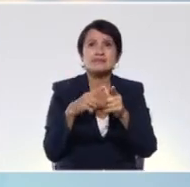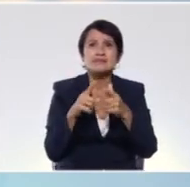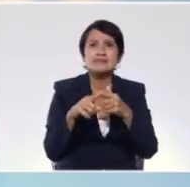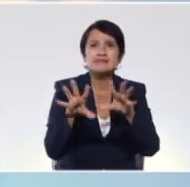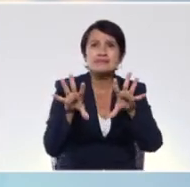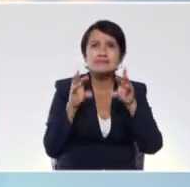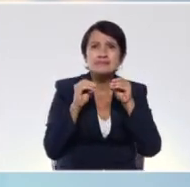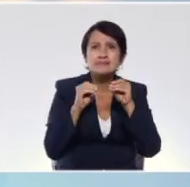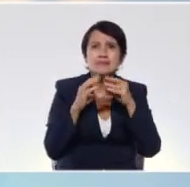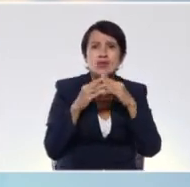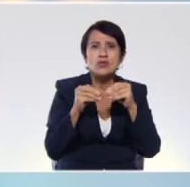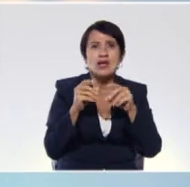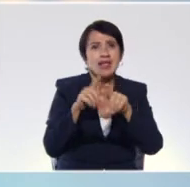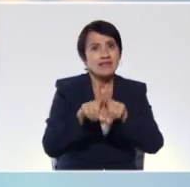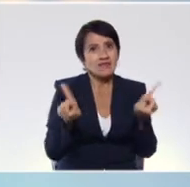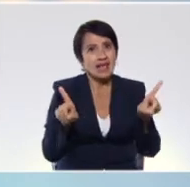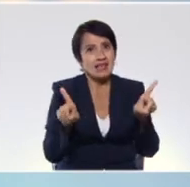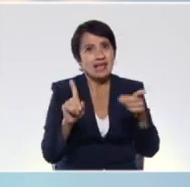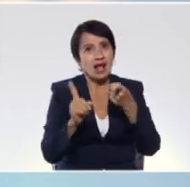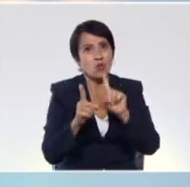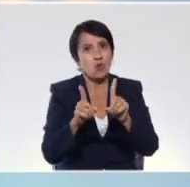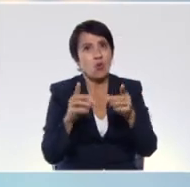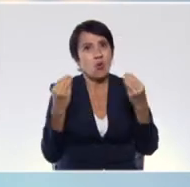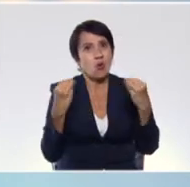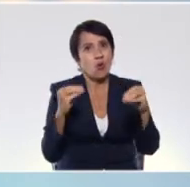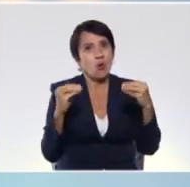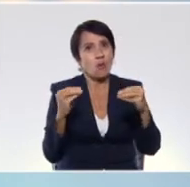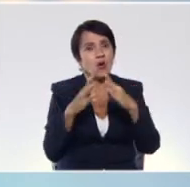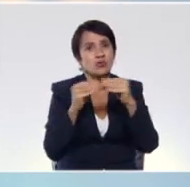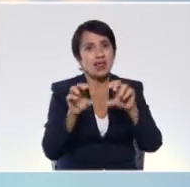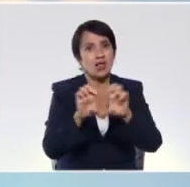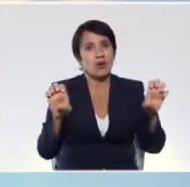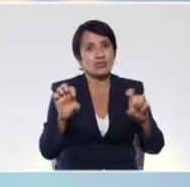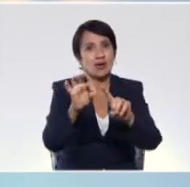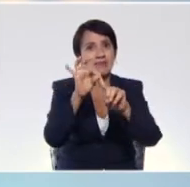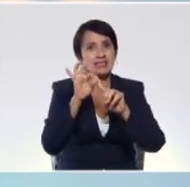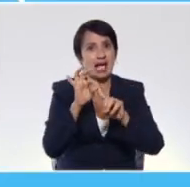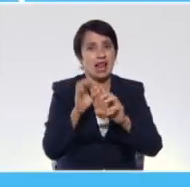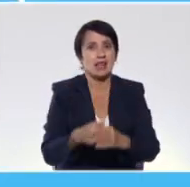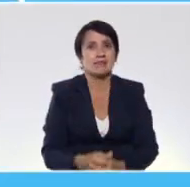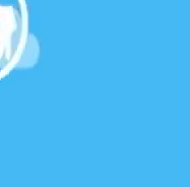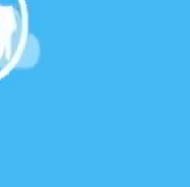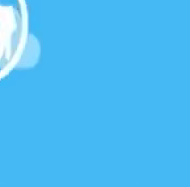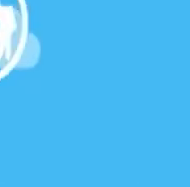segmento Ser Diferentes, algo común, la modalidad de educación especial.